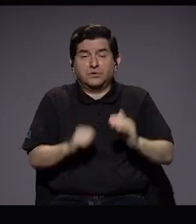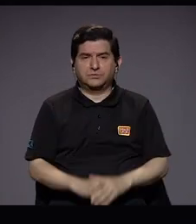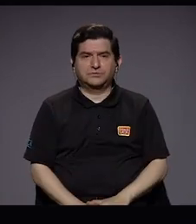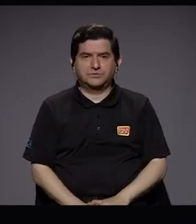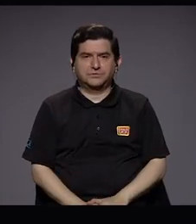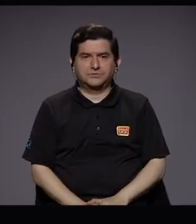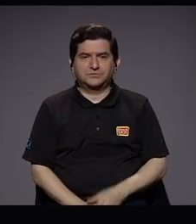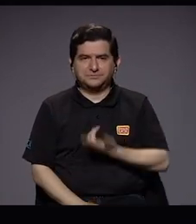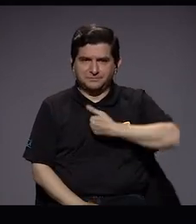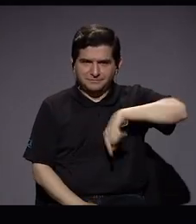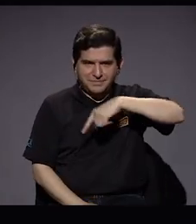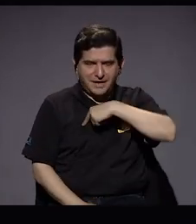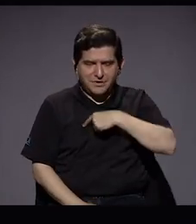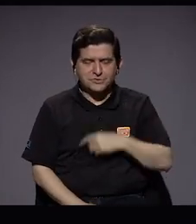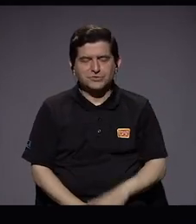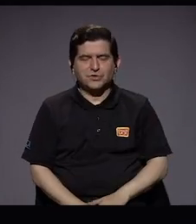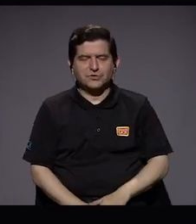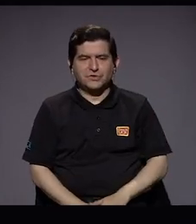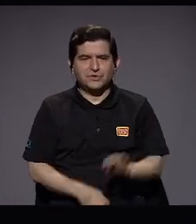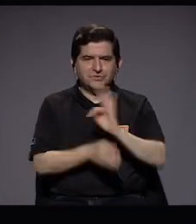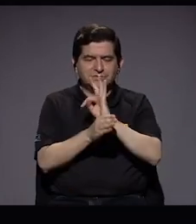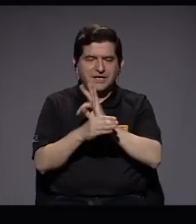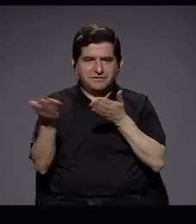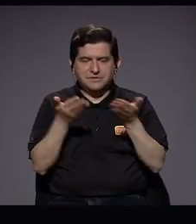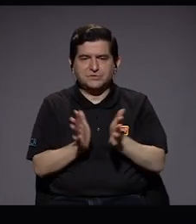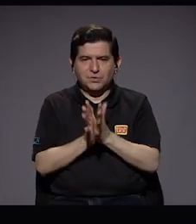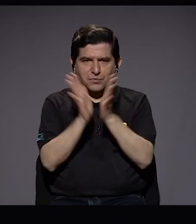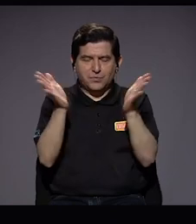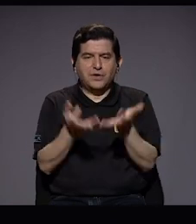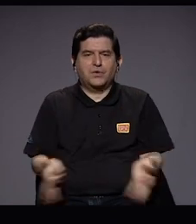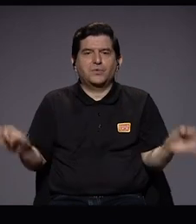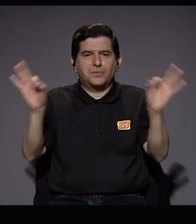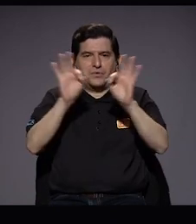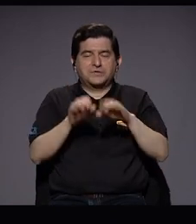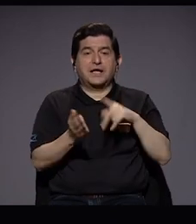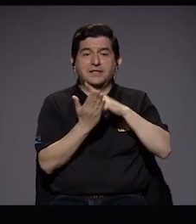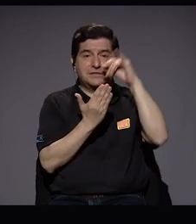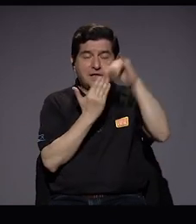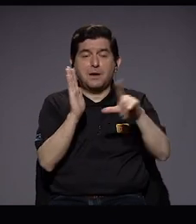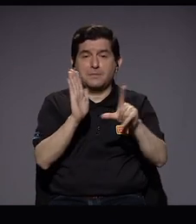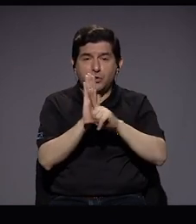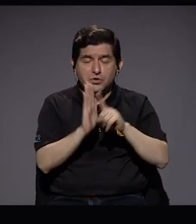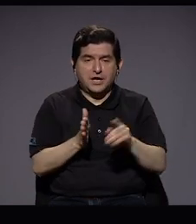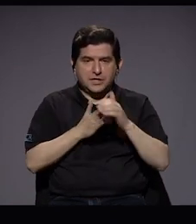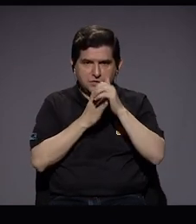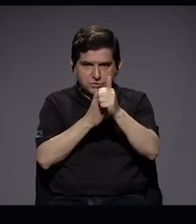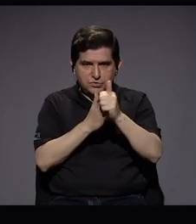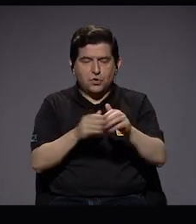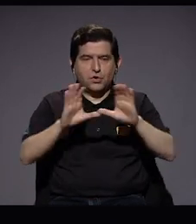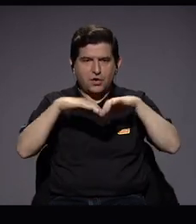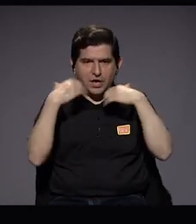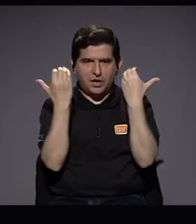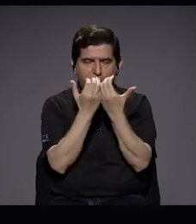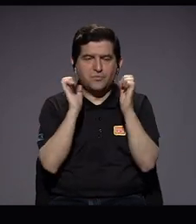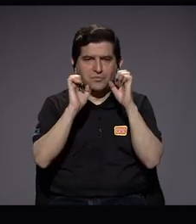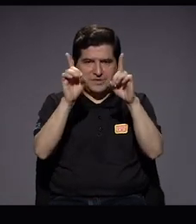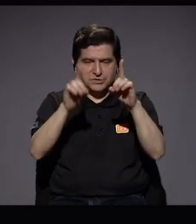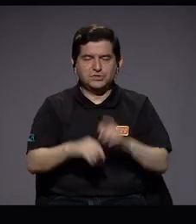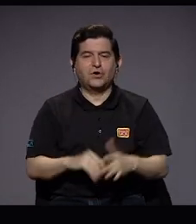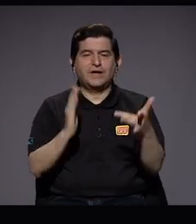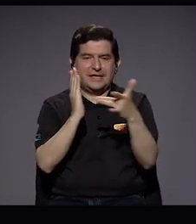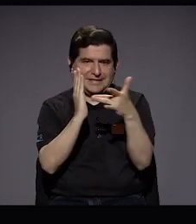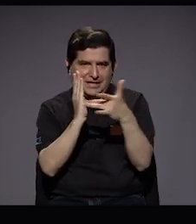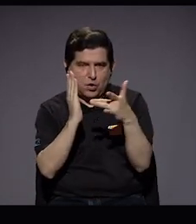Doña Carolina, para nosotros la televisión de servicios públicos es muy importante. Hay un proyecto de ley liderado desde la Comisión de Educación y